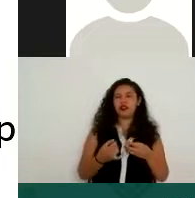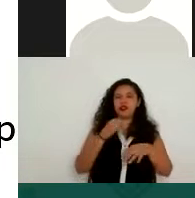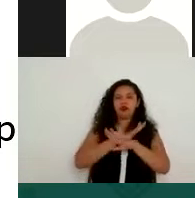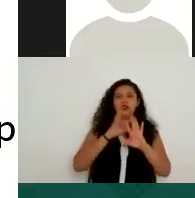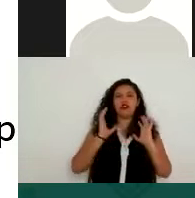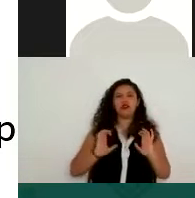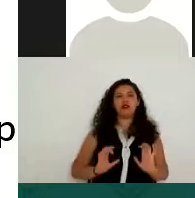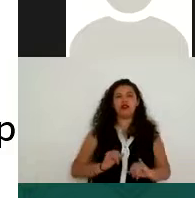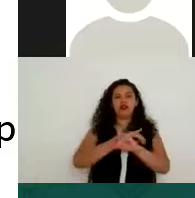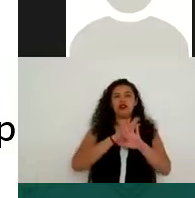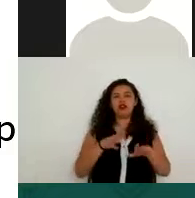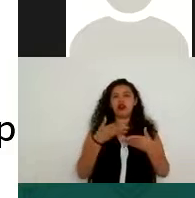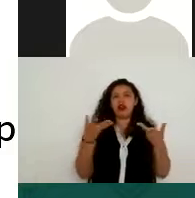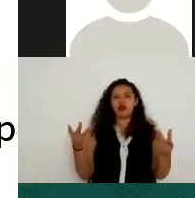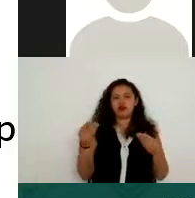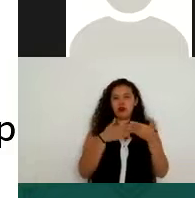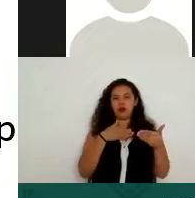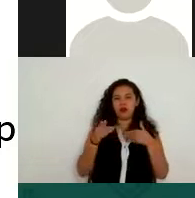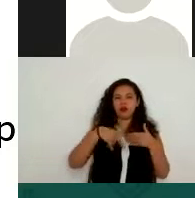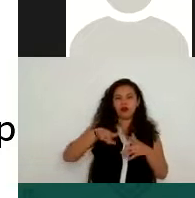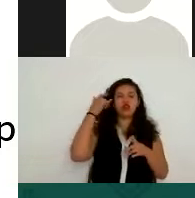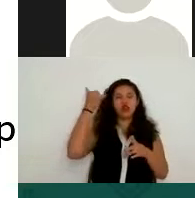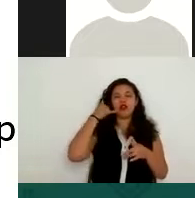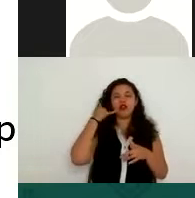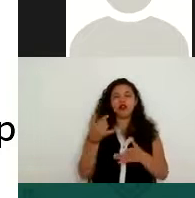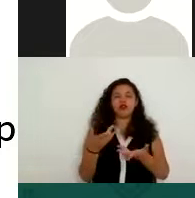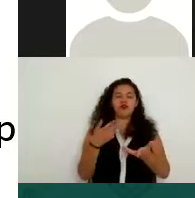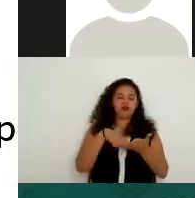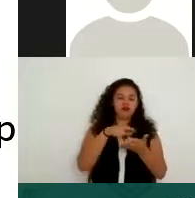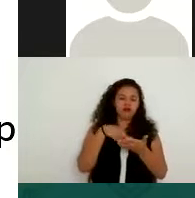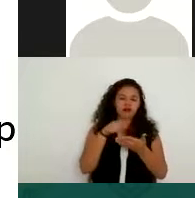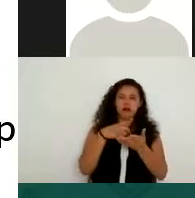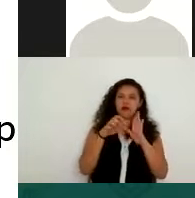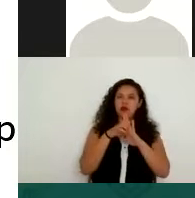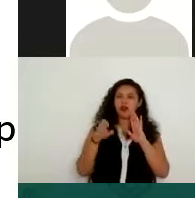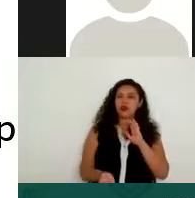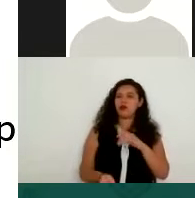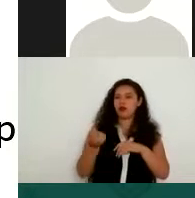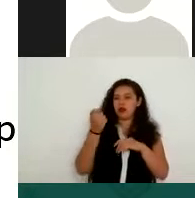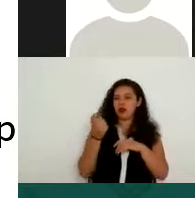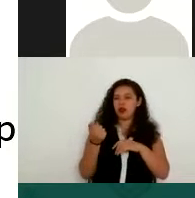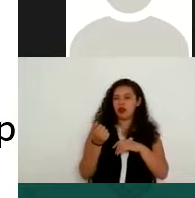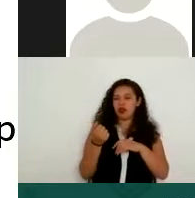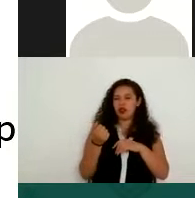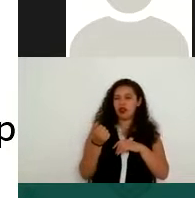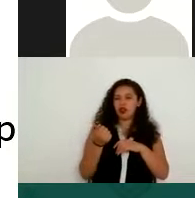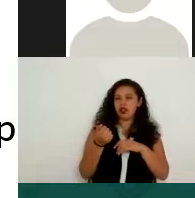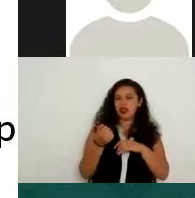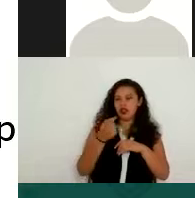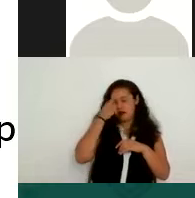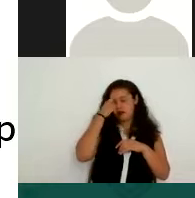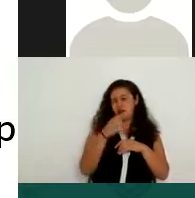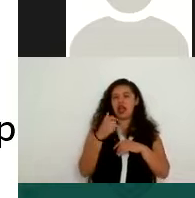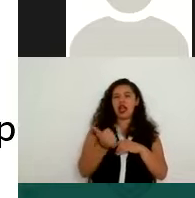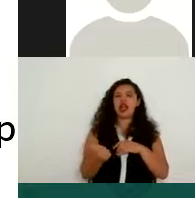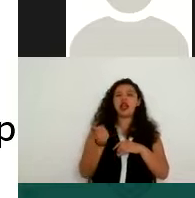boga, si ustedes conocen los teléfonos celulares, por ejemplo, el primer teléfono que empezó a manejar esto, esto es el iPhone. No sé si se acuerdan ustedes